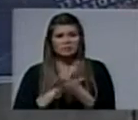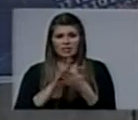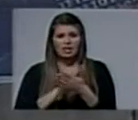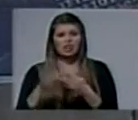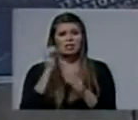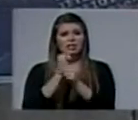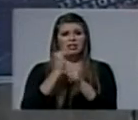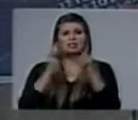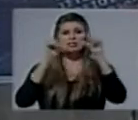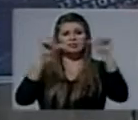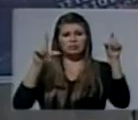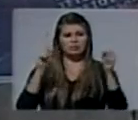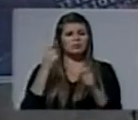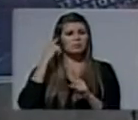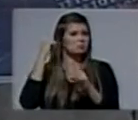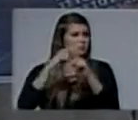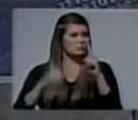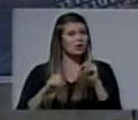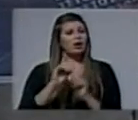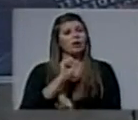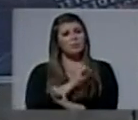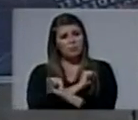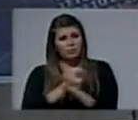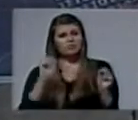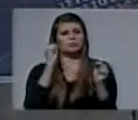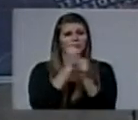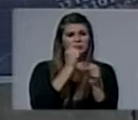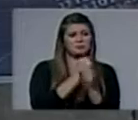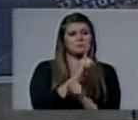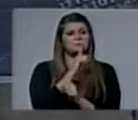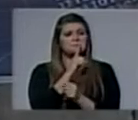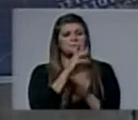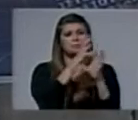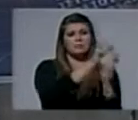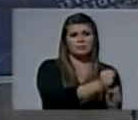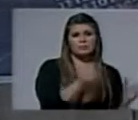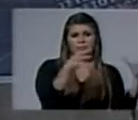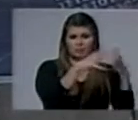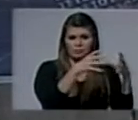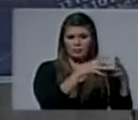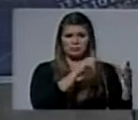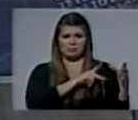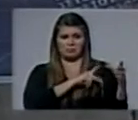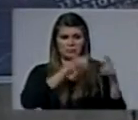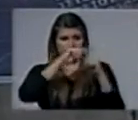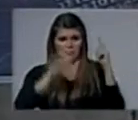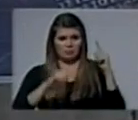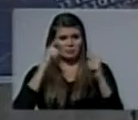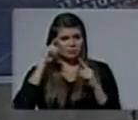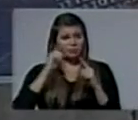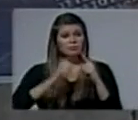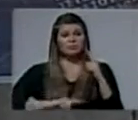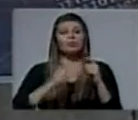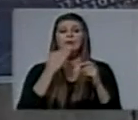las iglesias se hable de esto. Puede ser que se trabaje en silencio a favor de estas personas. Permítame recordarnos